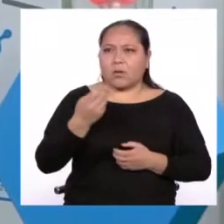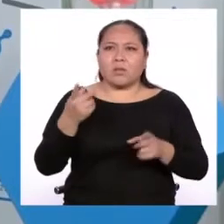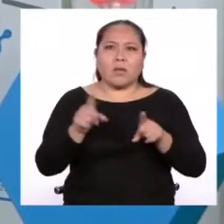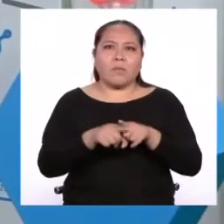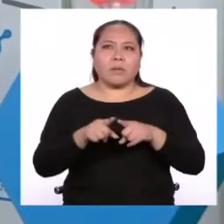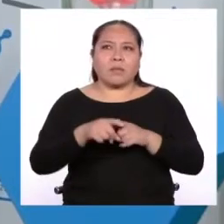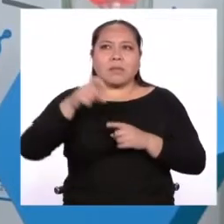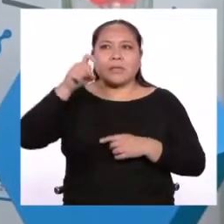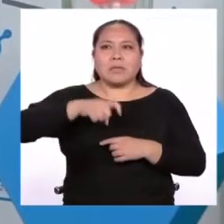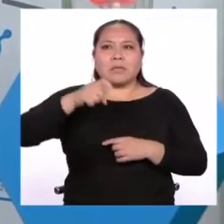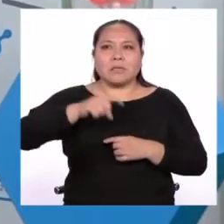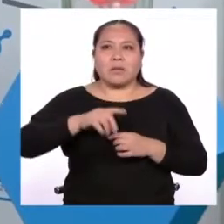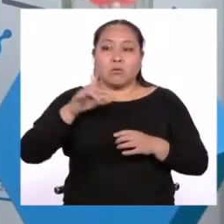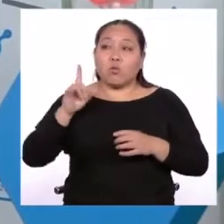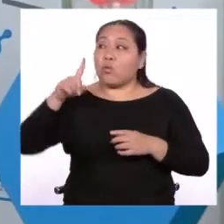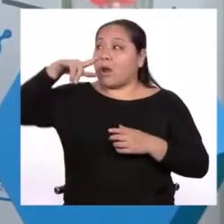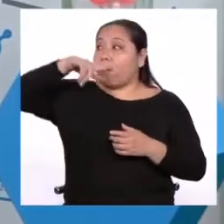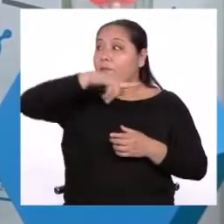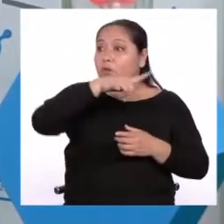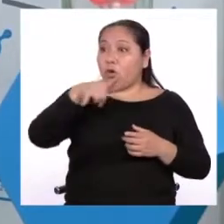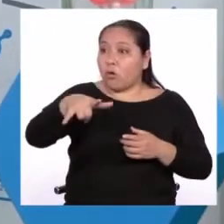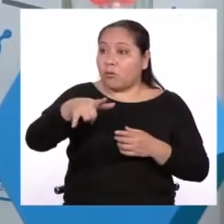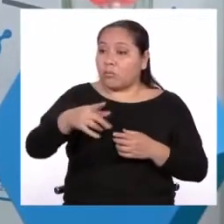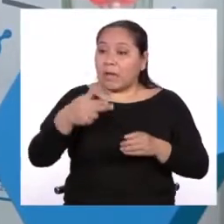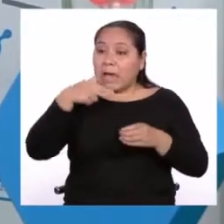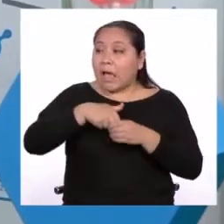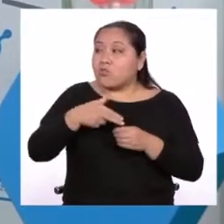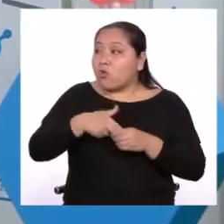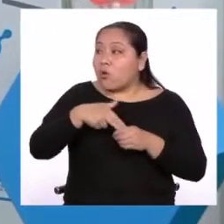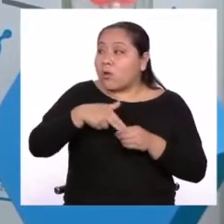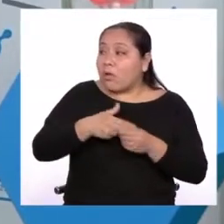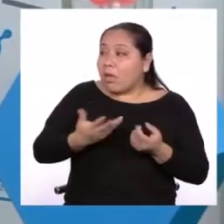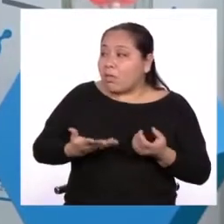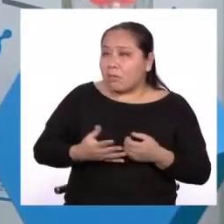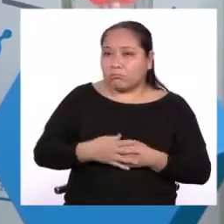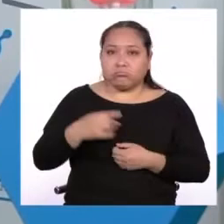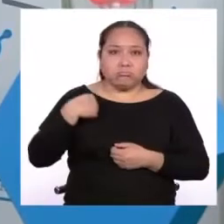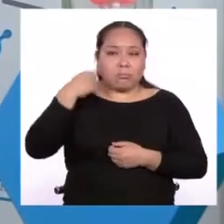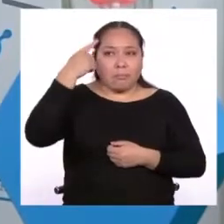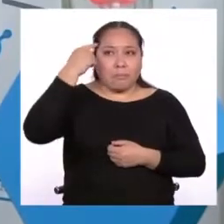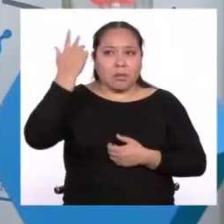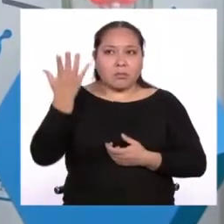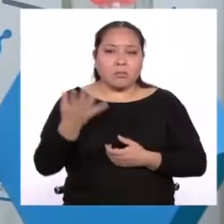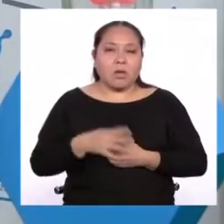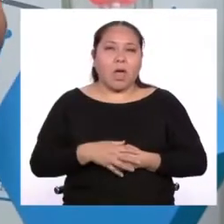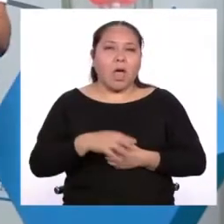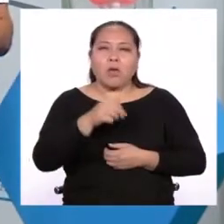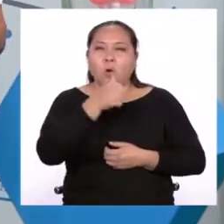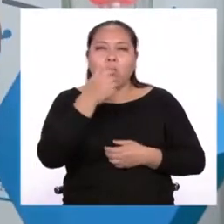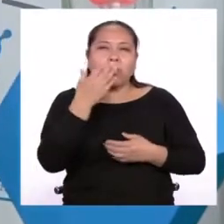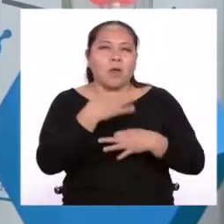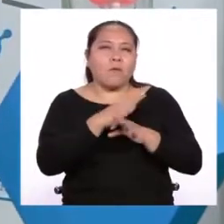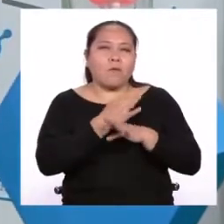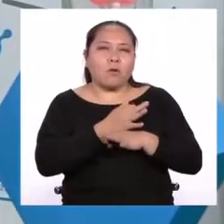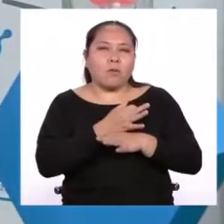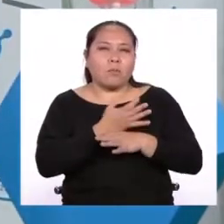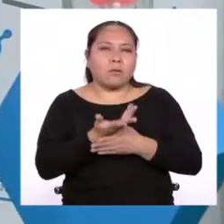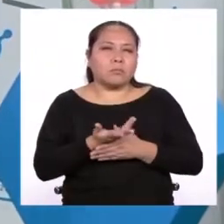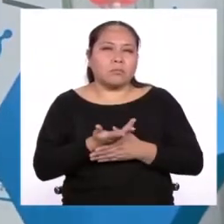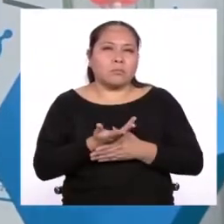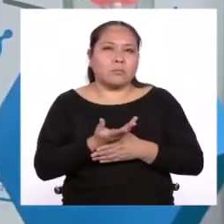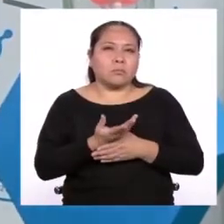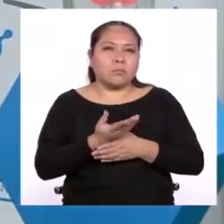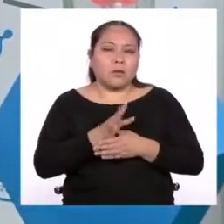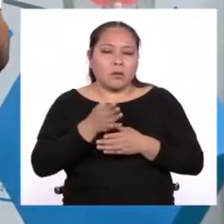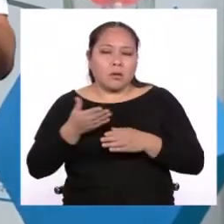necesitamos un avión y combustible. Y ahora que lo pienso, hay otra forma de navegar que